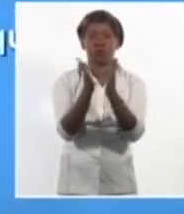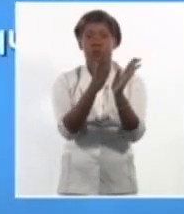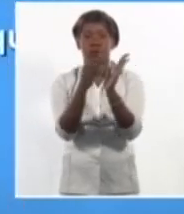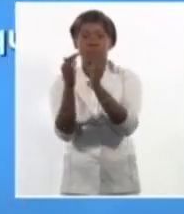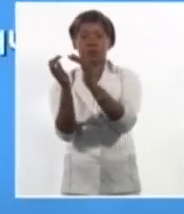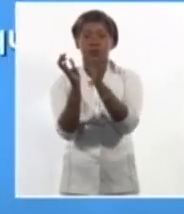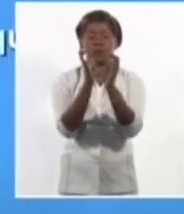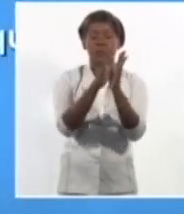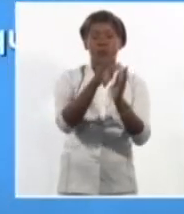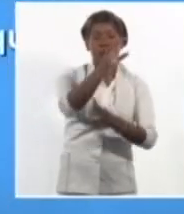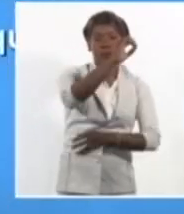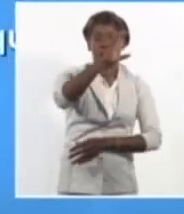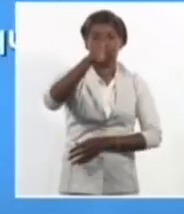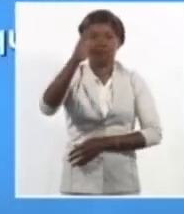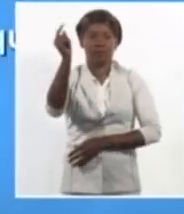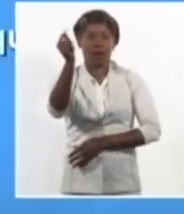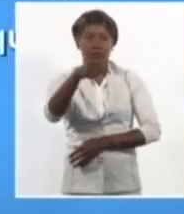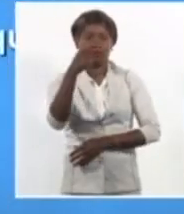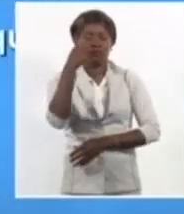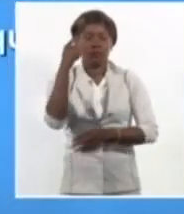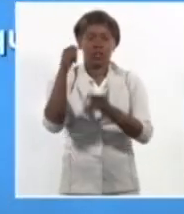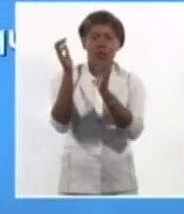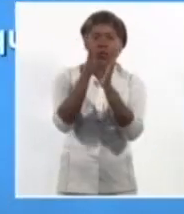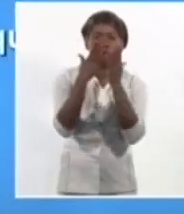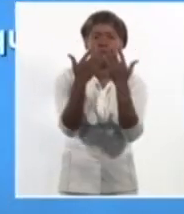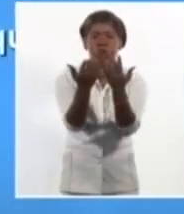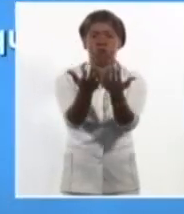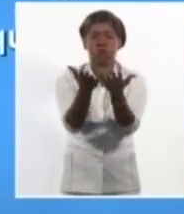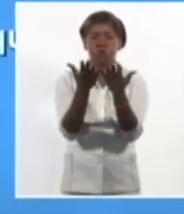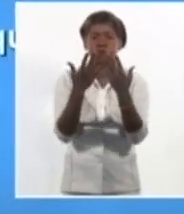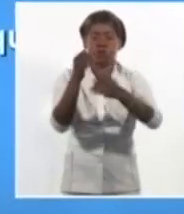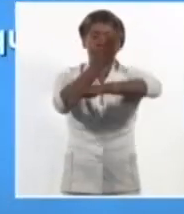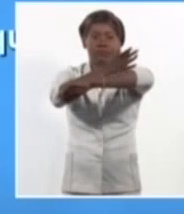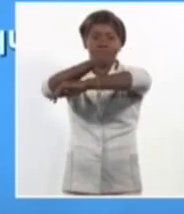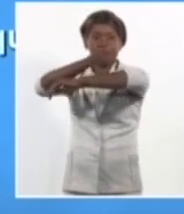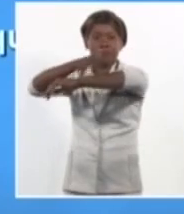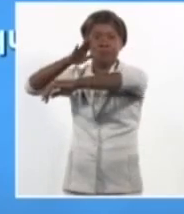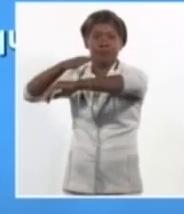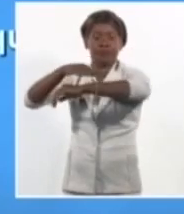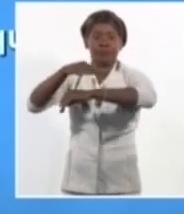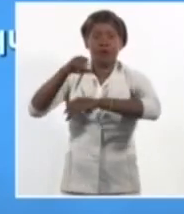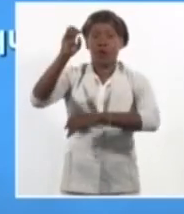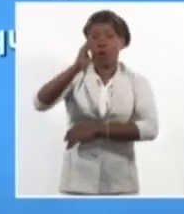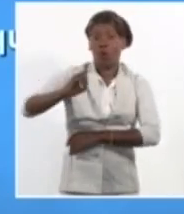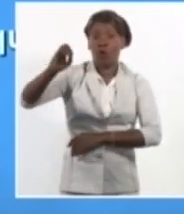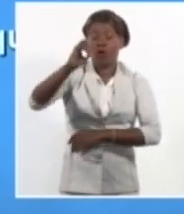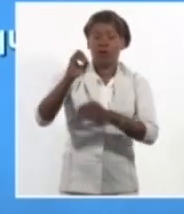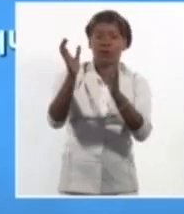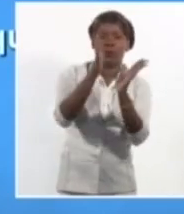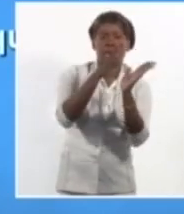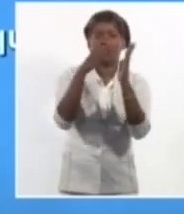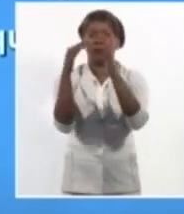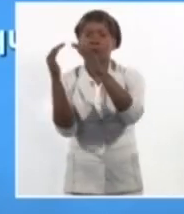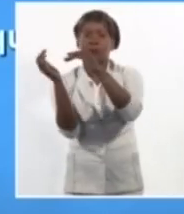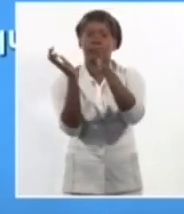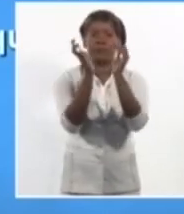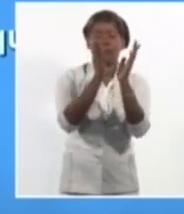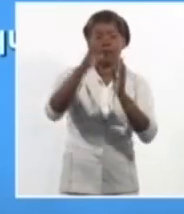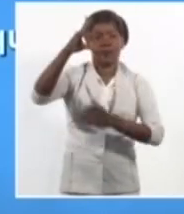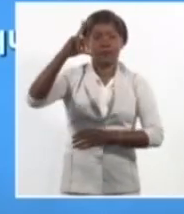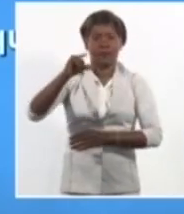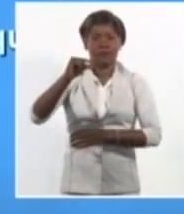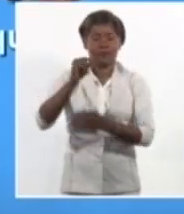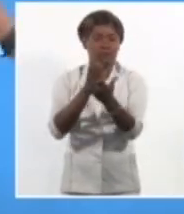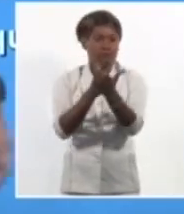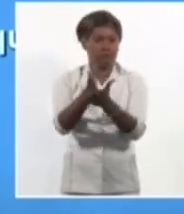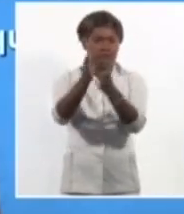kilómetros por hora con rachas superiores hacia zonas de la costa norte y en las provincias orientales serán variables débiles durante todo el día. Se mantiene